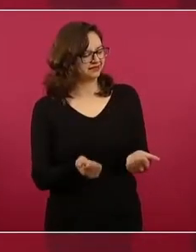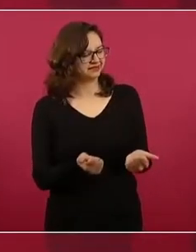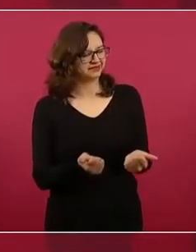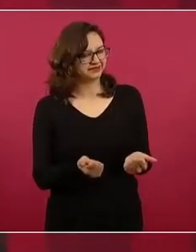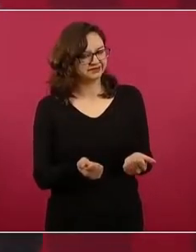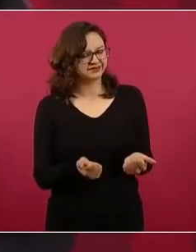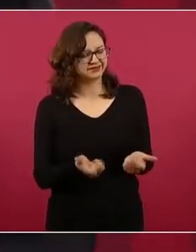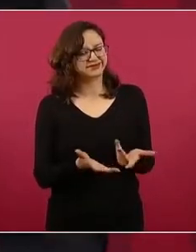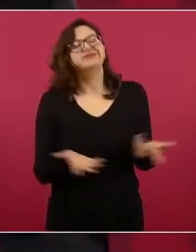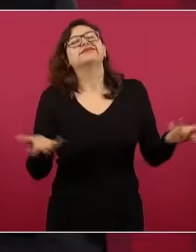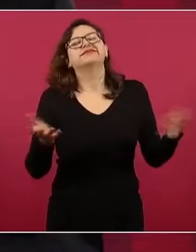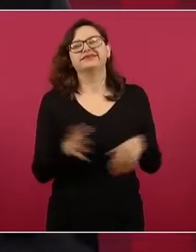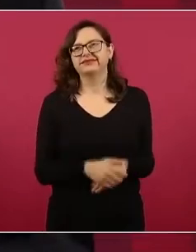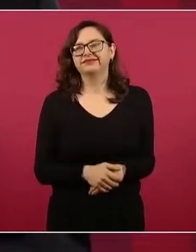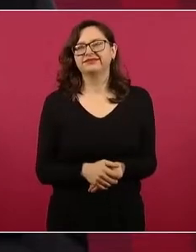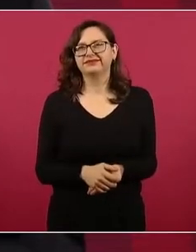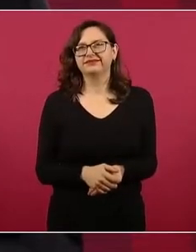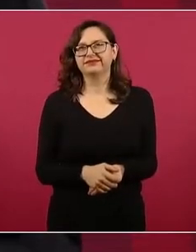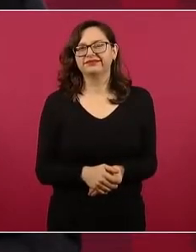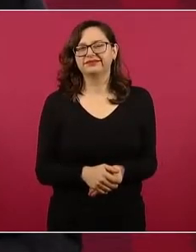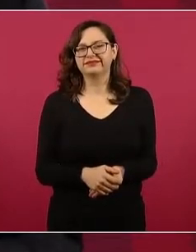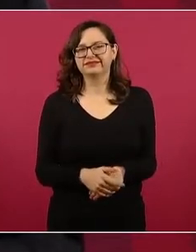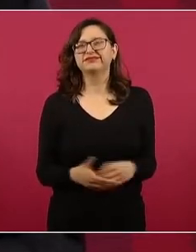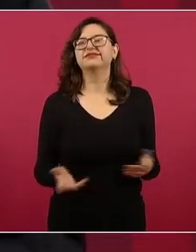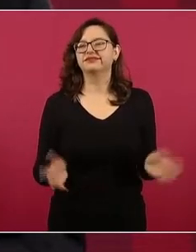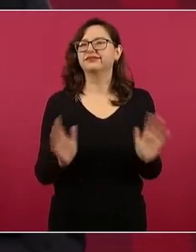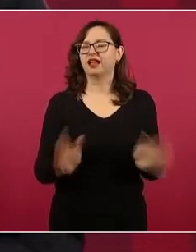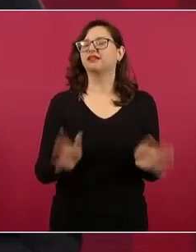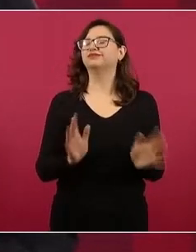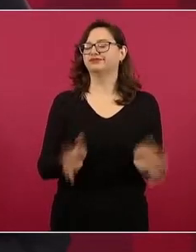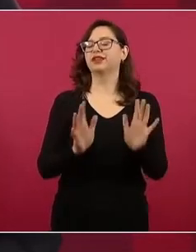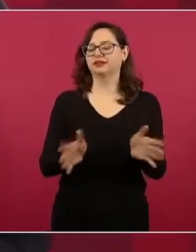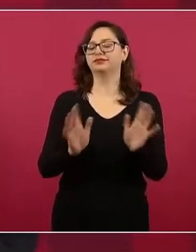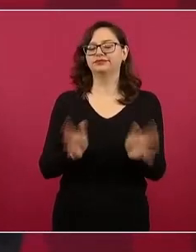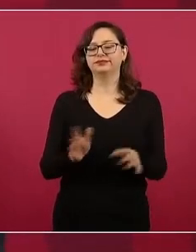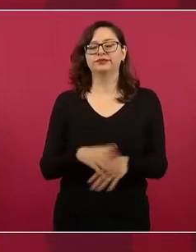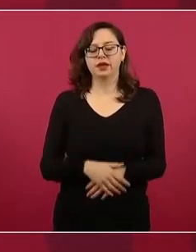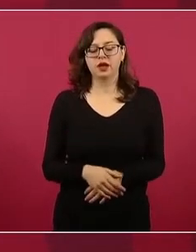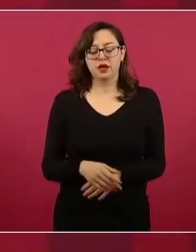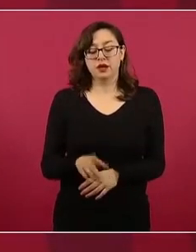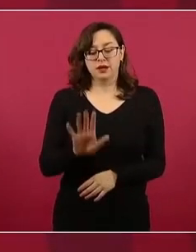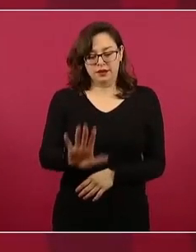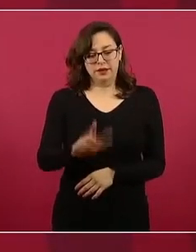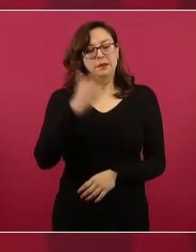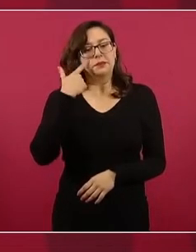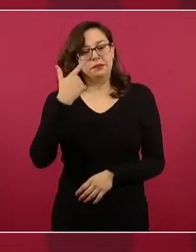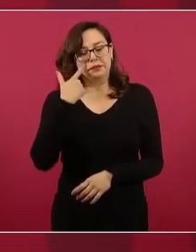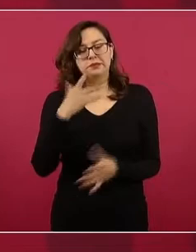Bueno, en el caso de nuestro país estamos